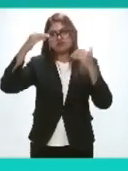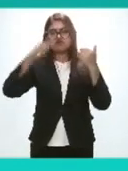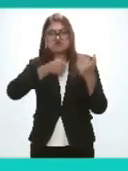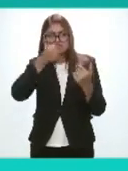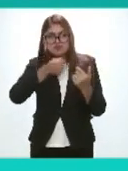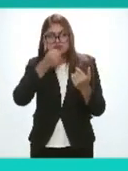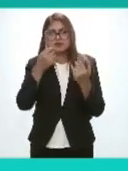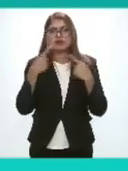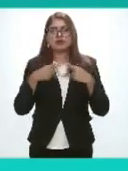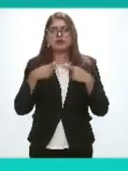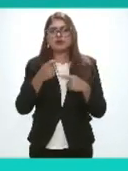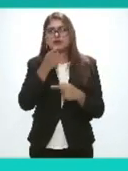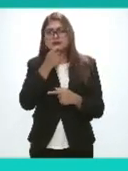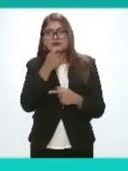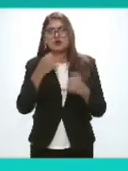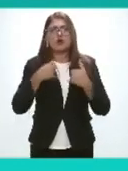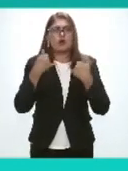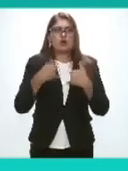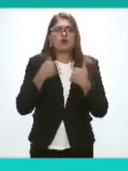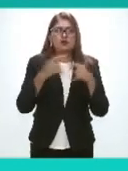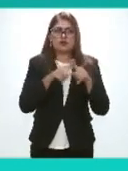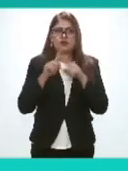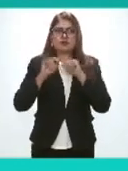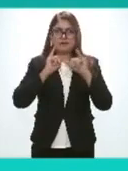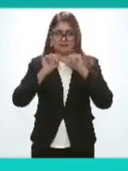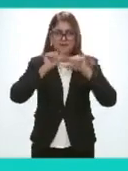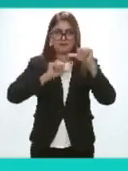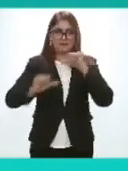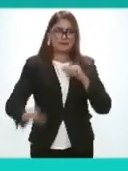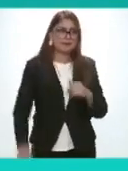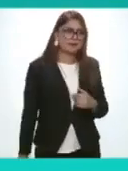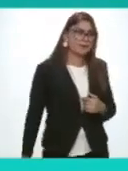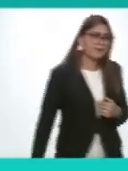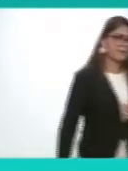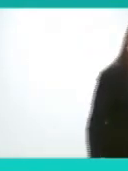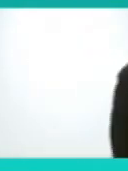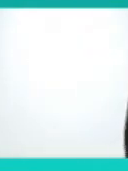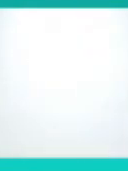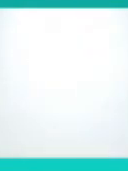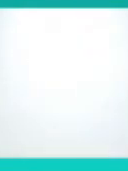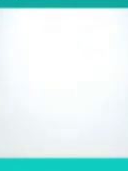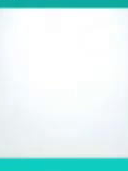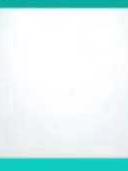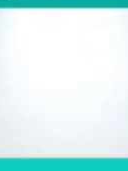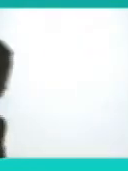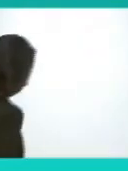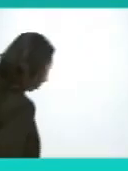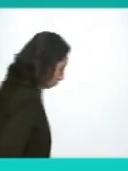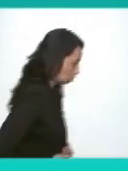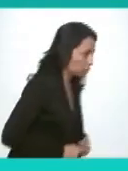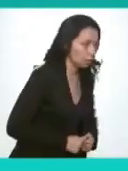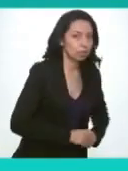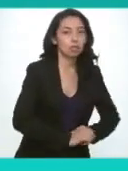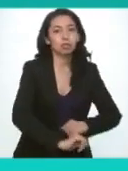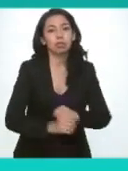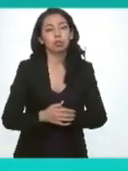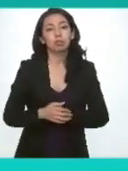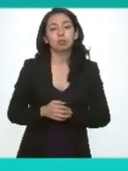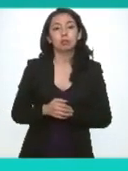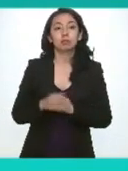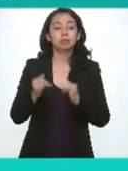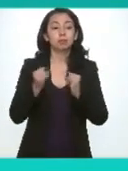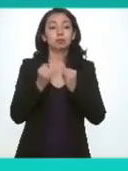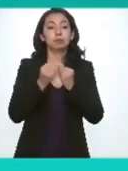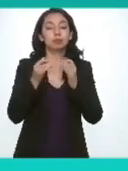niñas, niños y adolescentes retomando ejemplos tan exitosos como es el de Sinaloa por señalar un ejemplo en cuya legislación ya se incorpora la